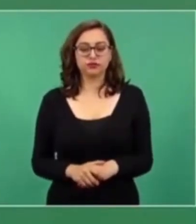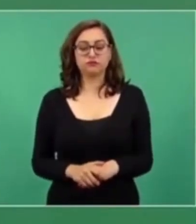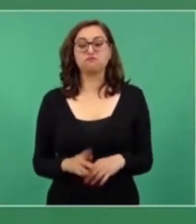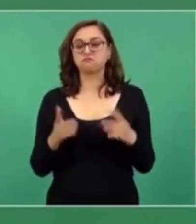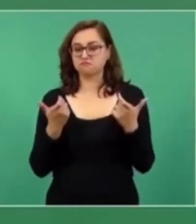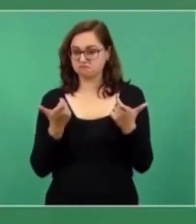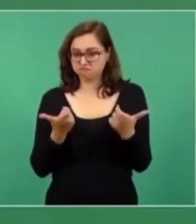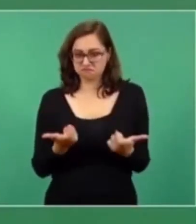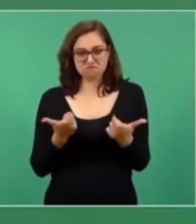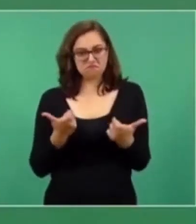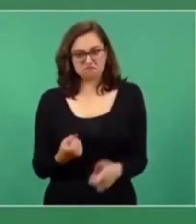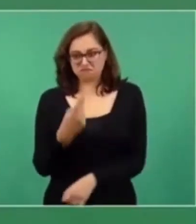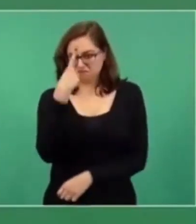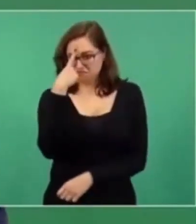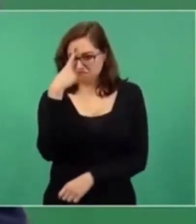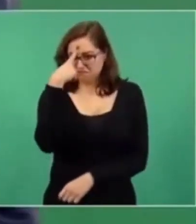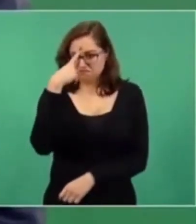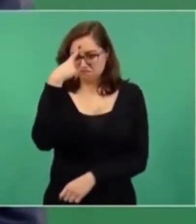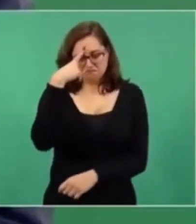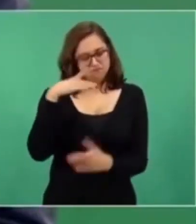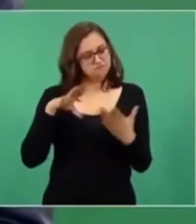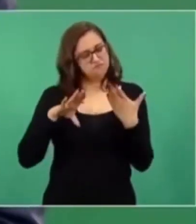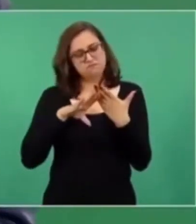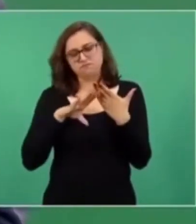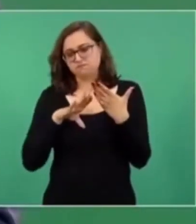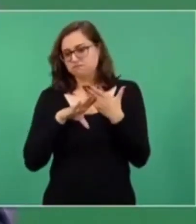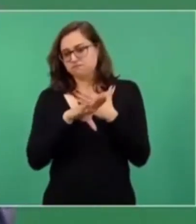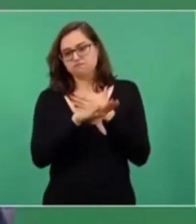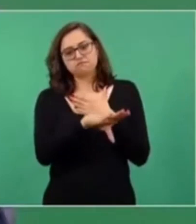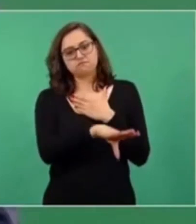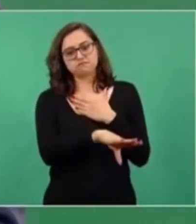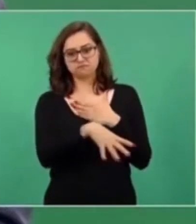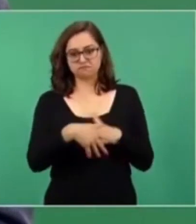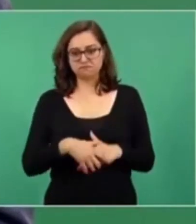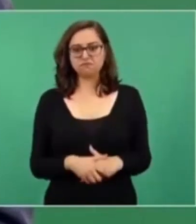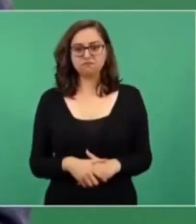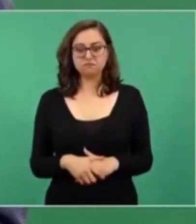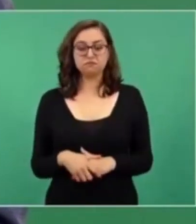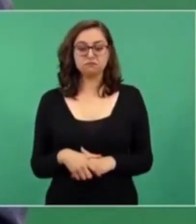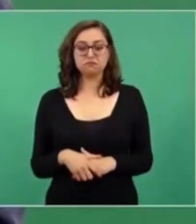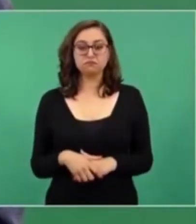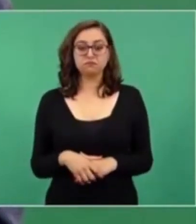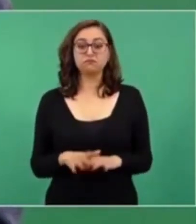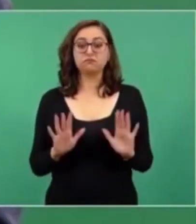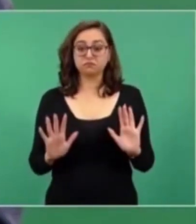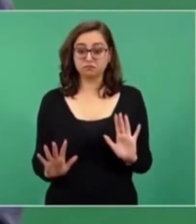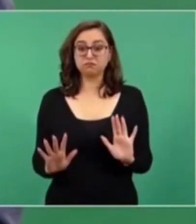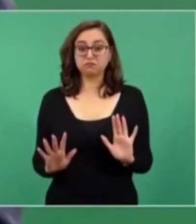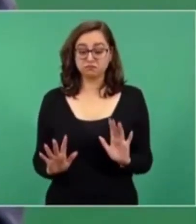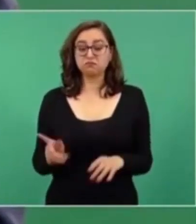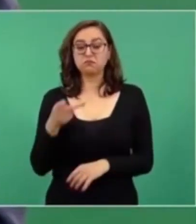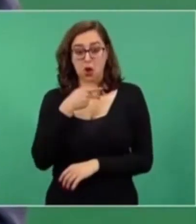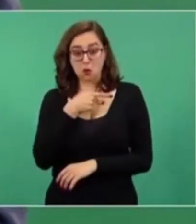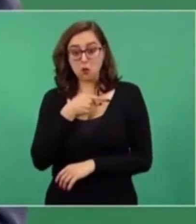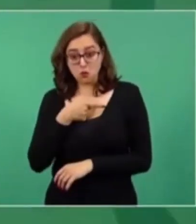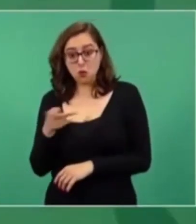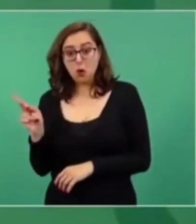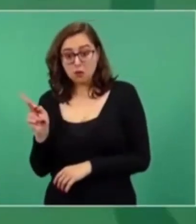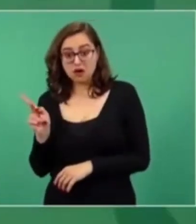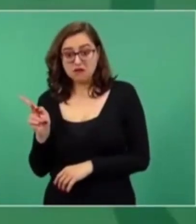Este es mejor la pobreza que la deshonra.